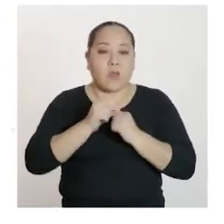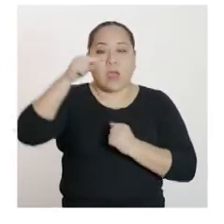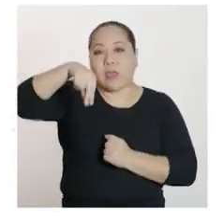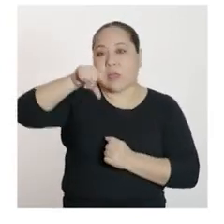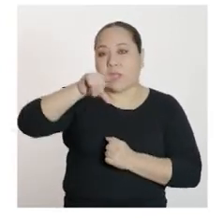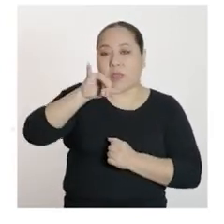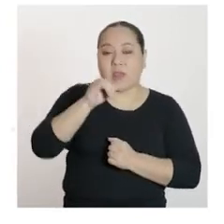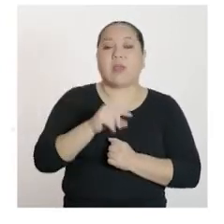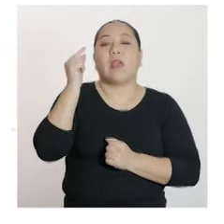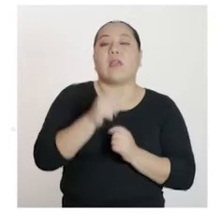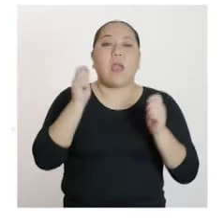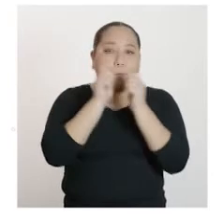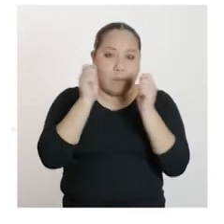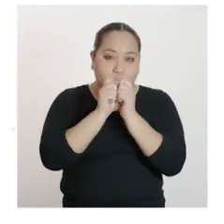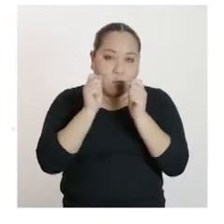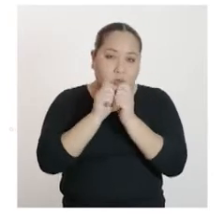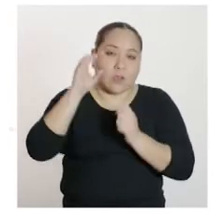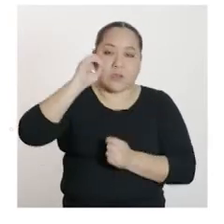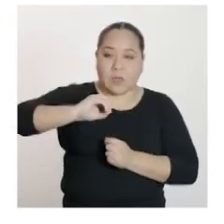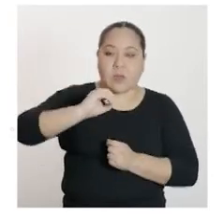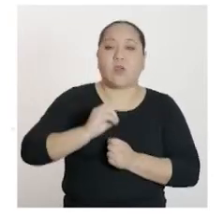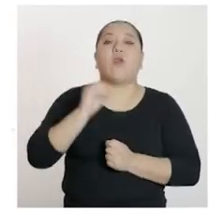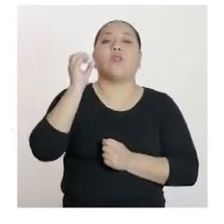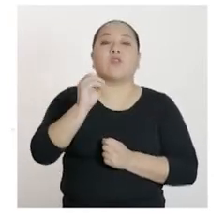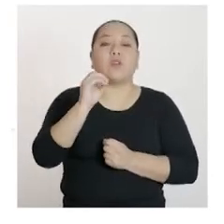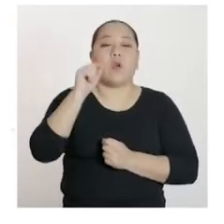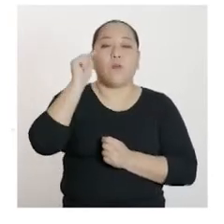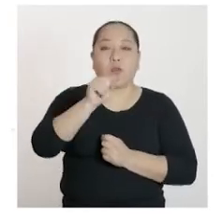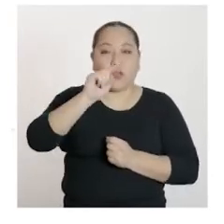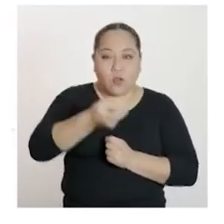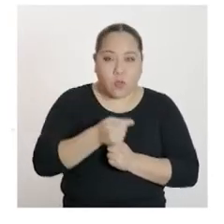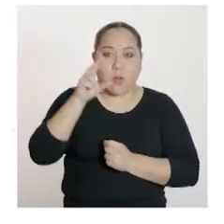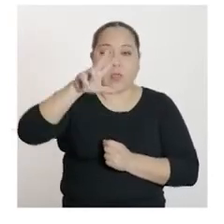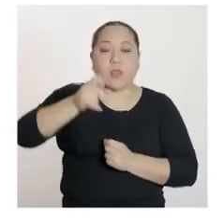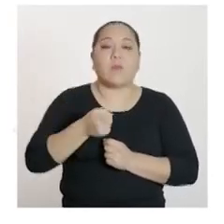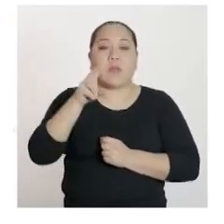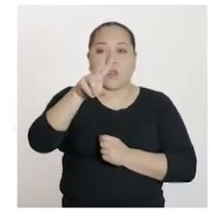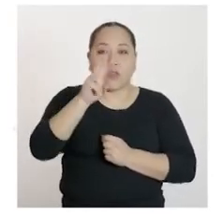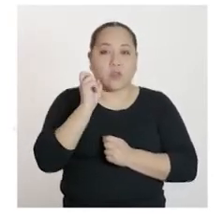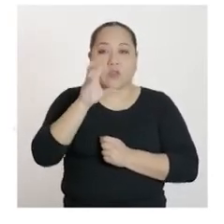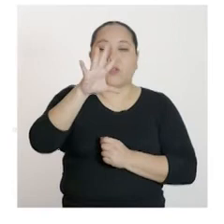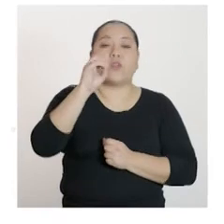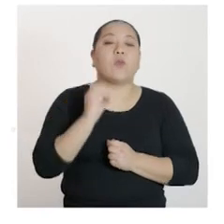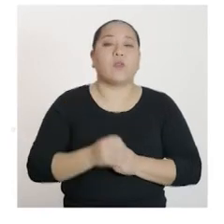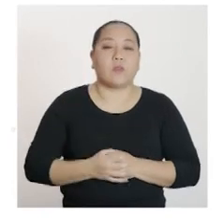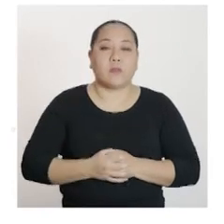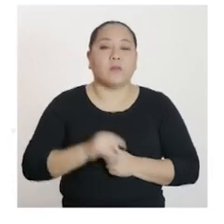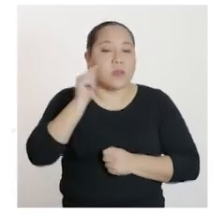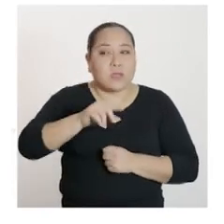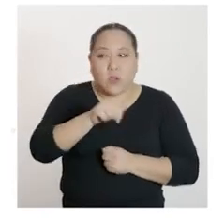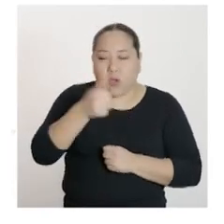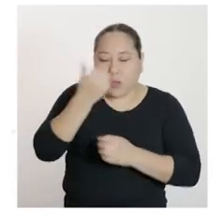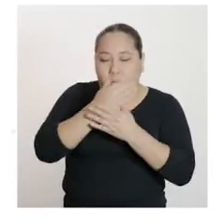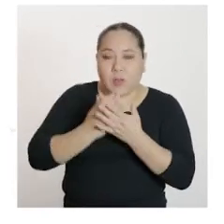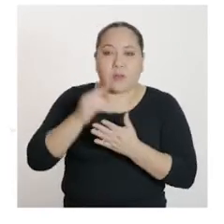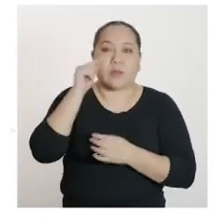en el punto 0 punto y coma 3250. Por otro lado,